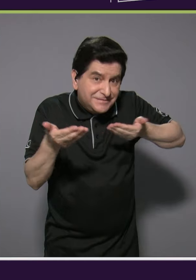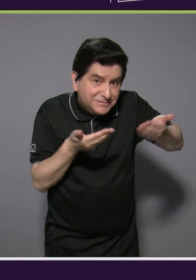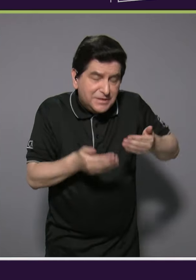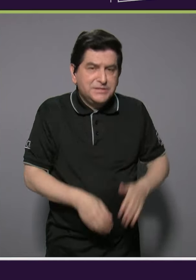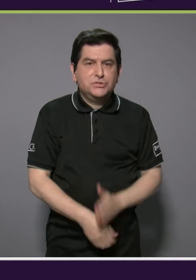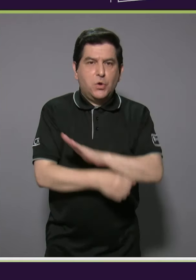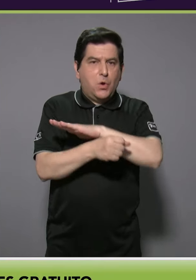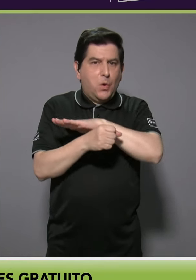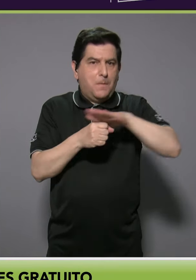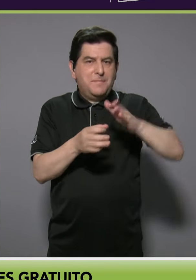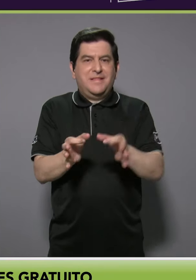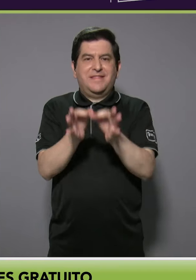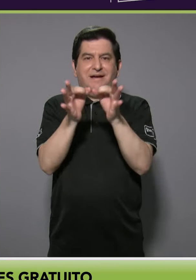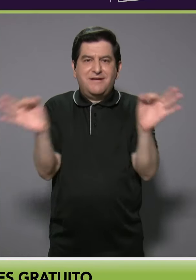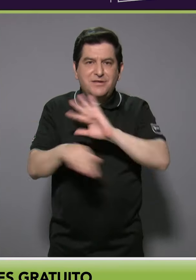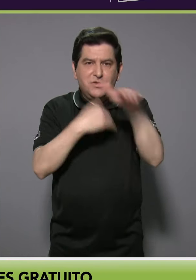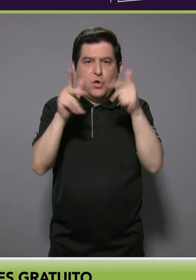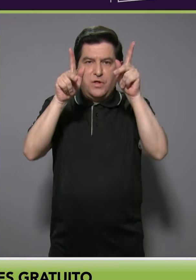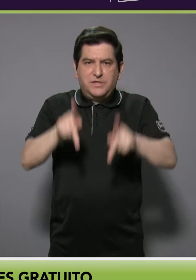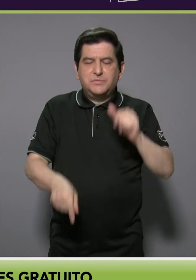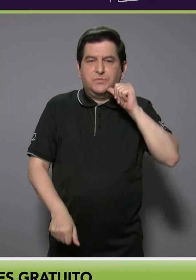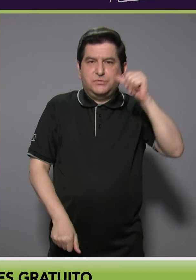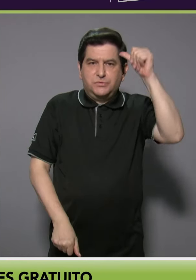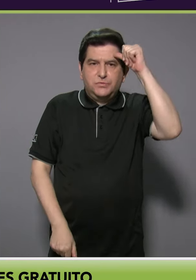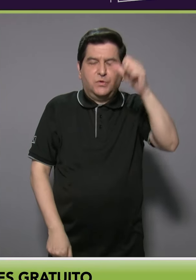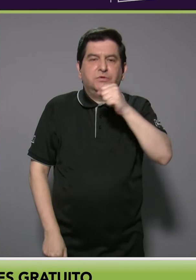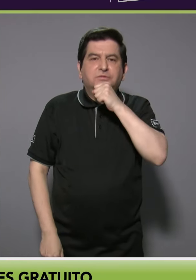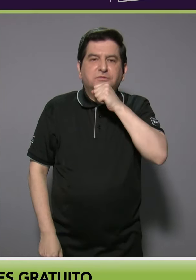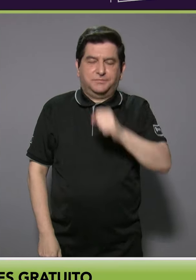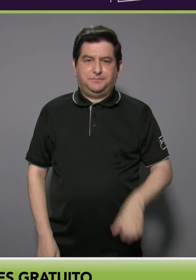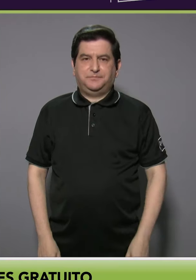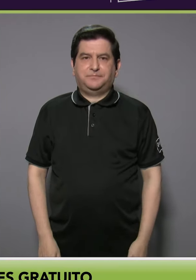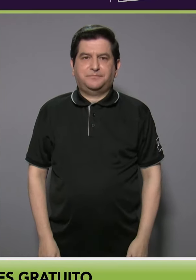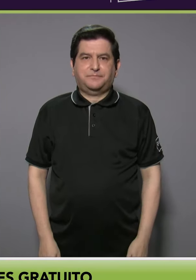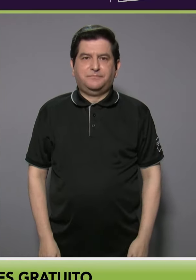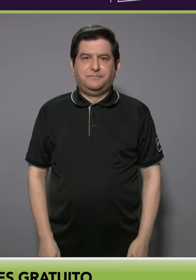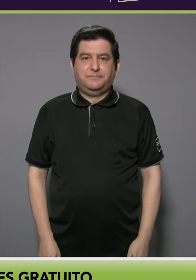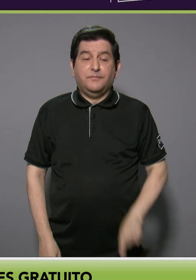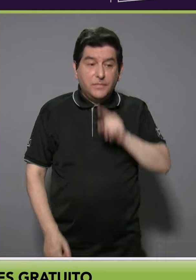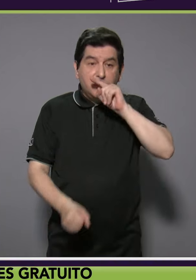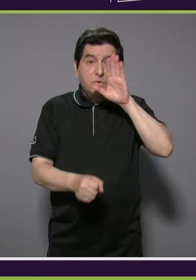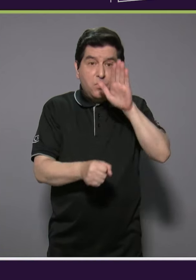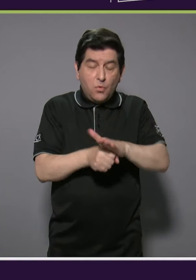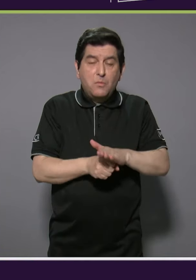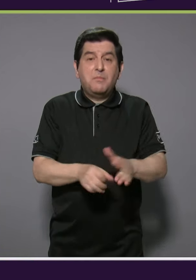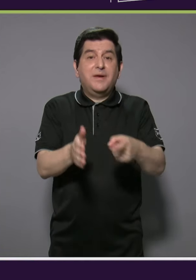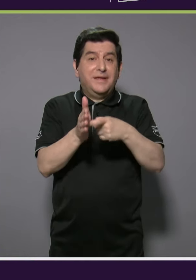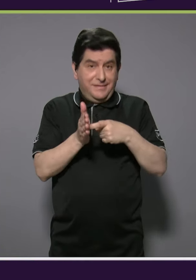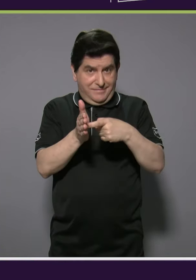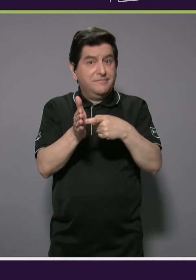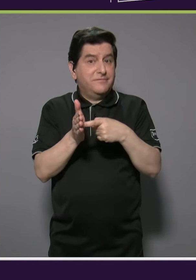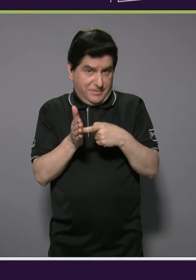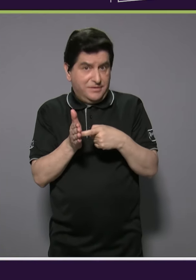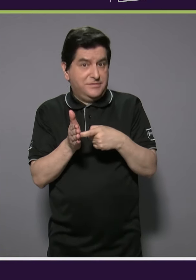absolutamente gratuito para todas las personas adultas mayores que cumplen ciertos requisitos para